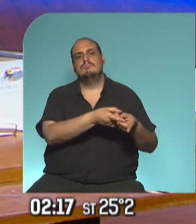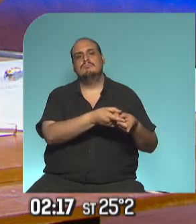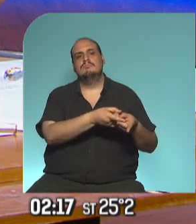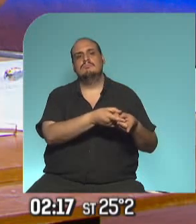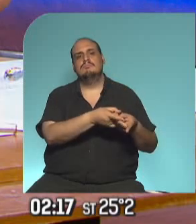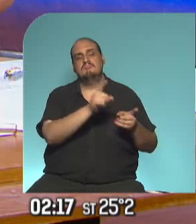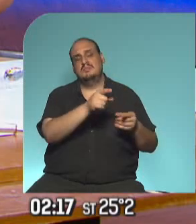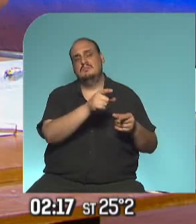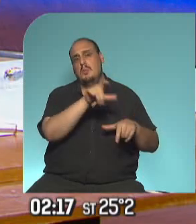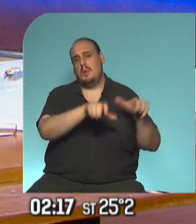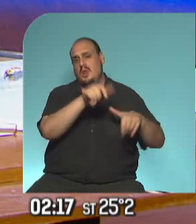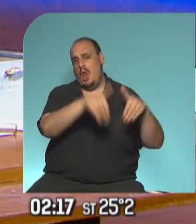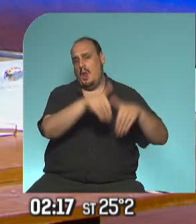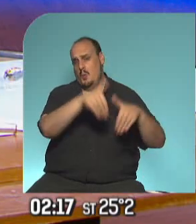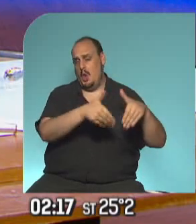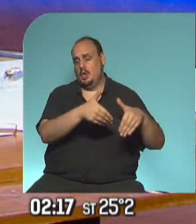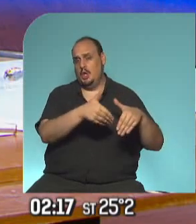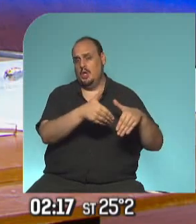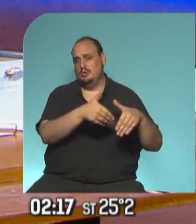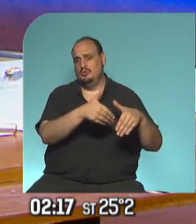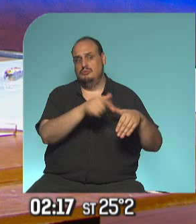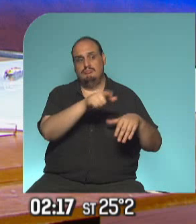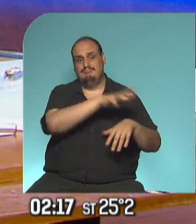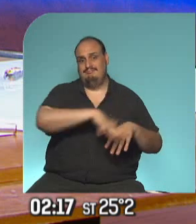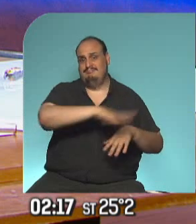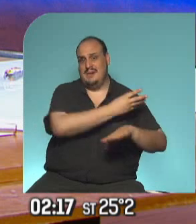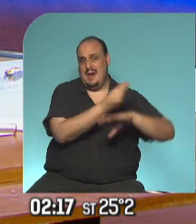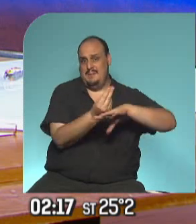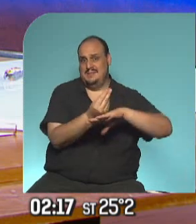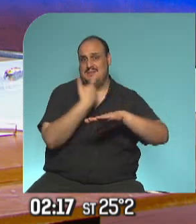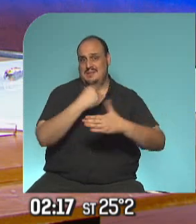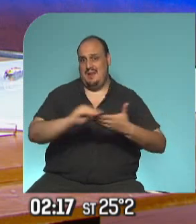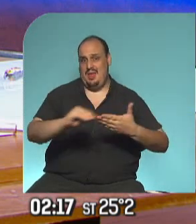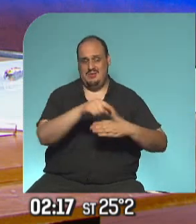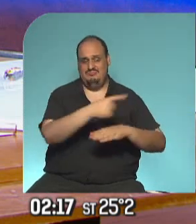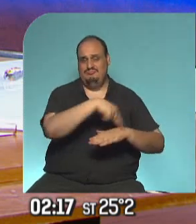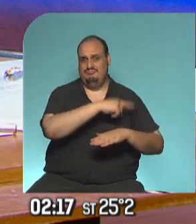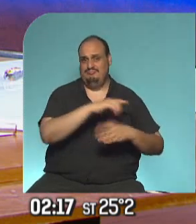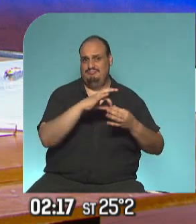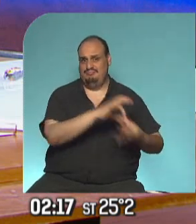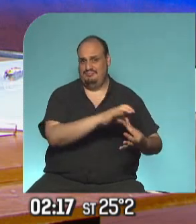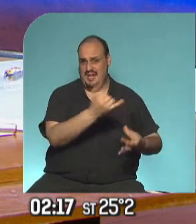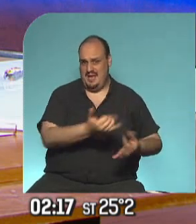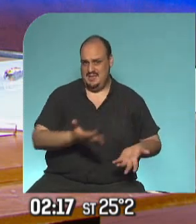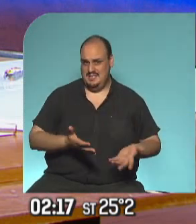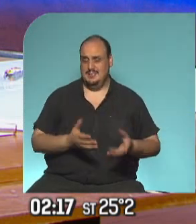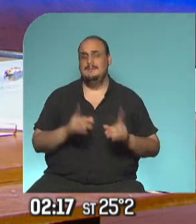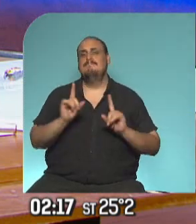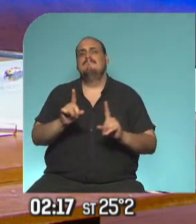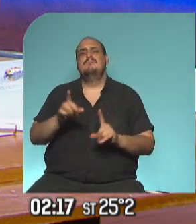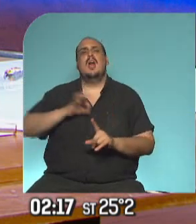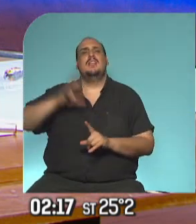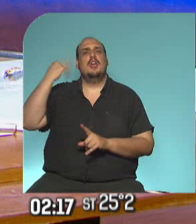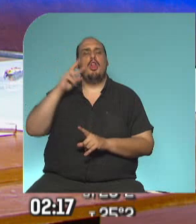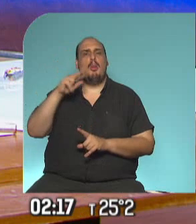sus votos ¿no? claro que sí es un tema delicado a la gente que representan y me parece que a diferencia de lo que sucedió en el 2018